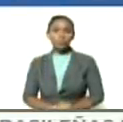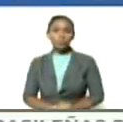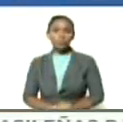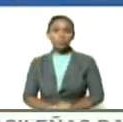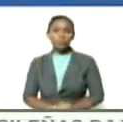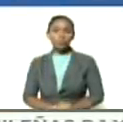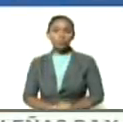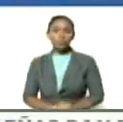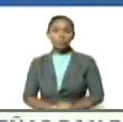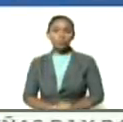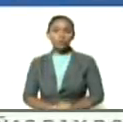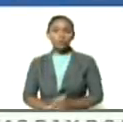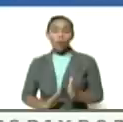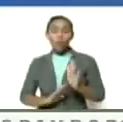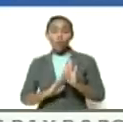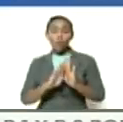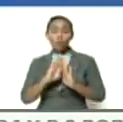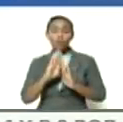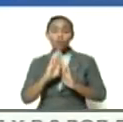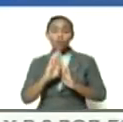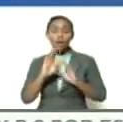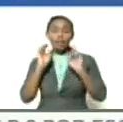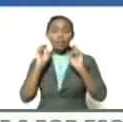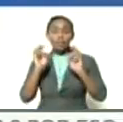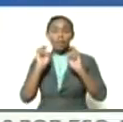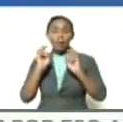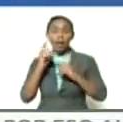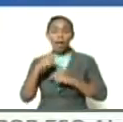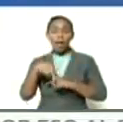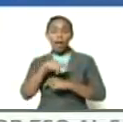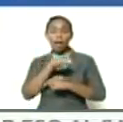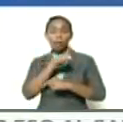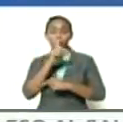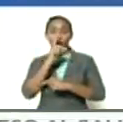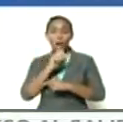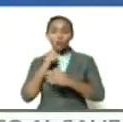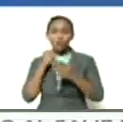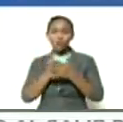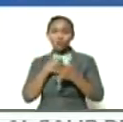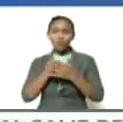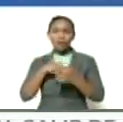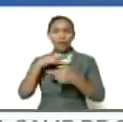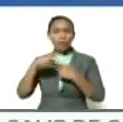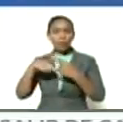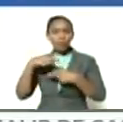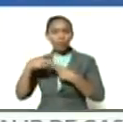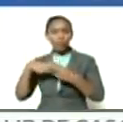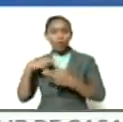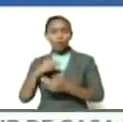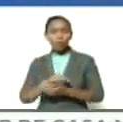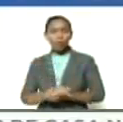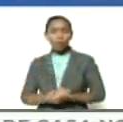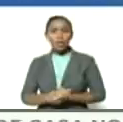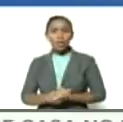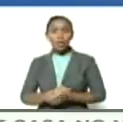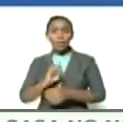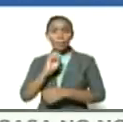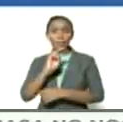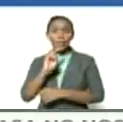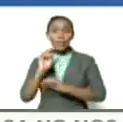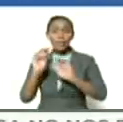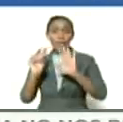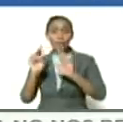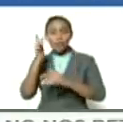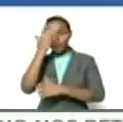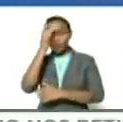que ha surgido en el transcurso de todos estos de todos estos años de lucha revolucionaria desde el 27 de